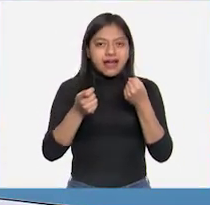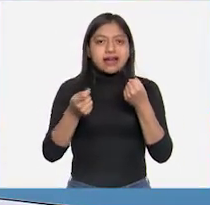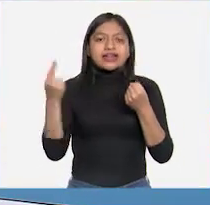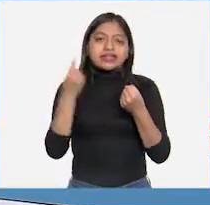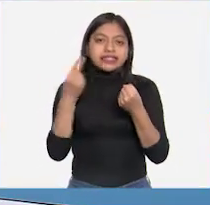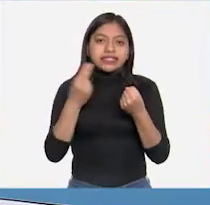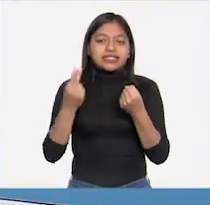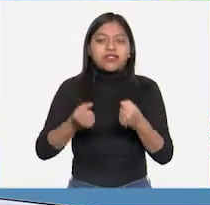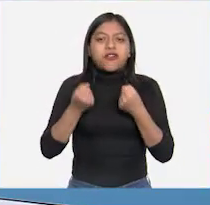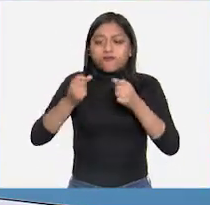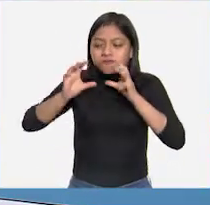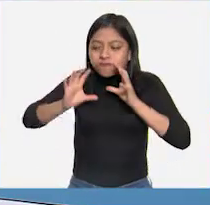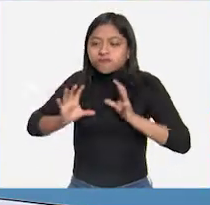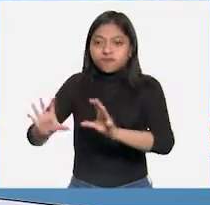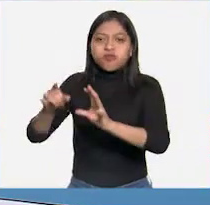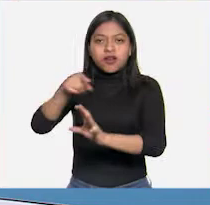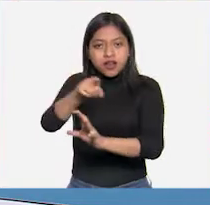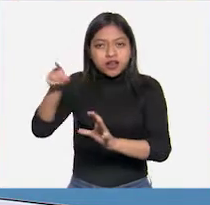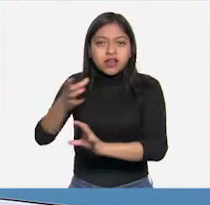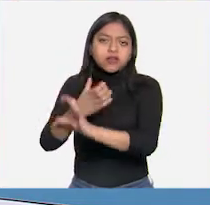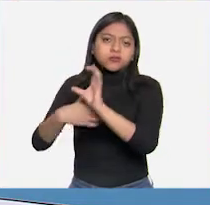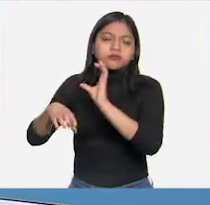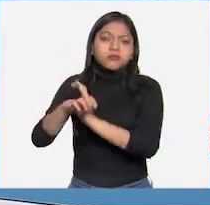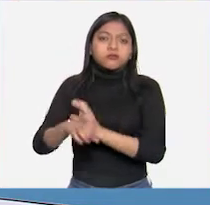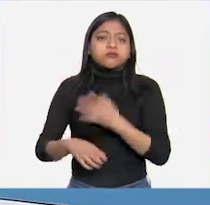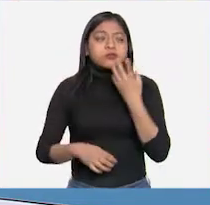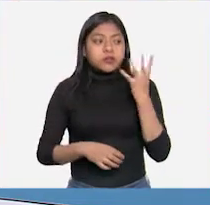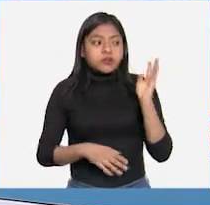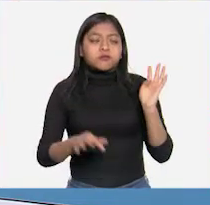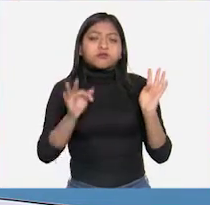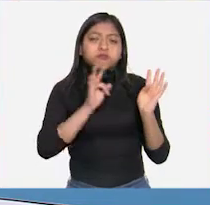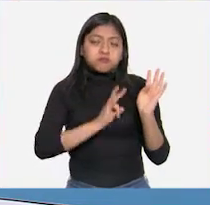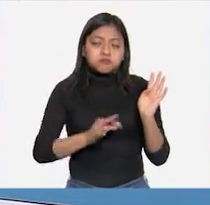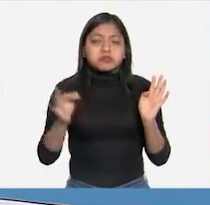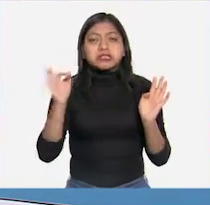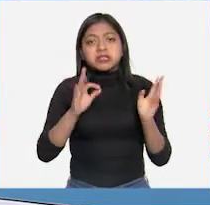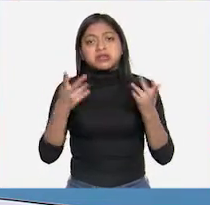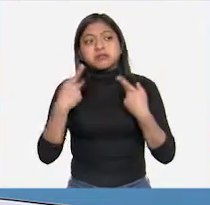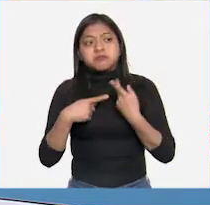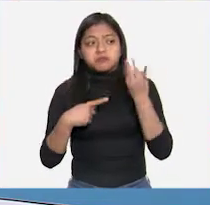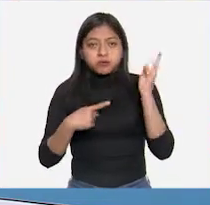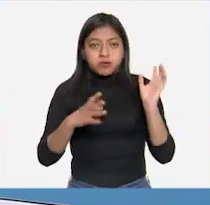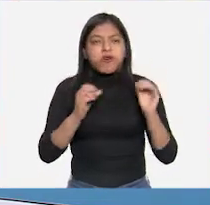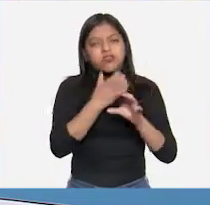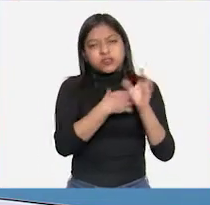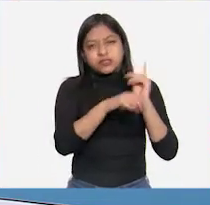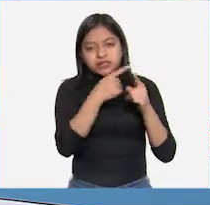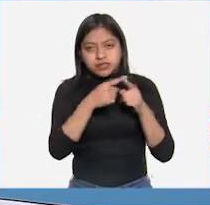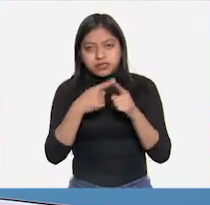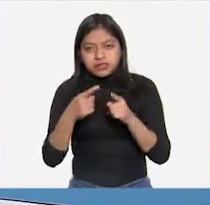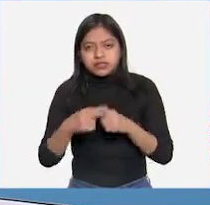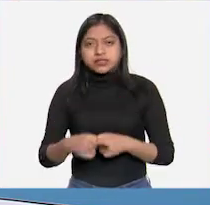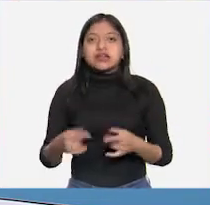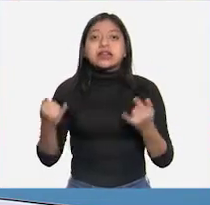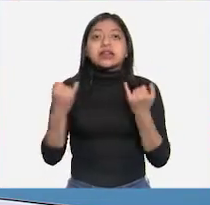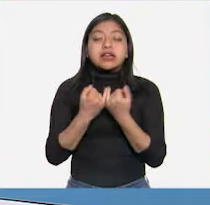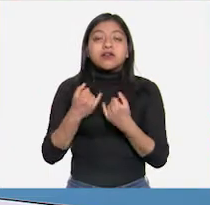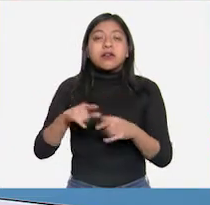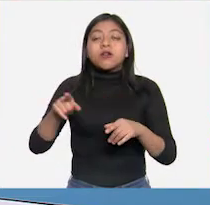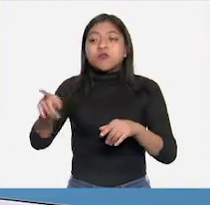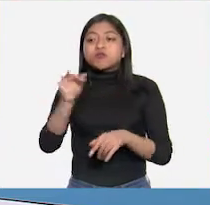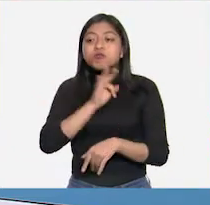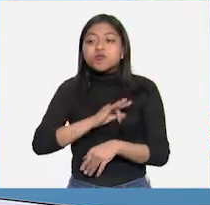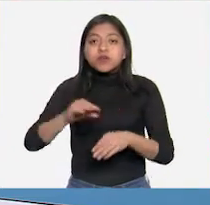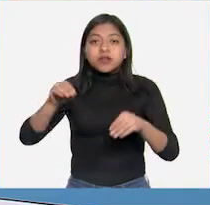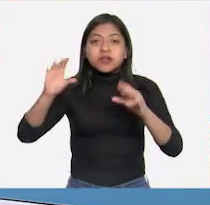de los objetos, incluyendo a las personas y algunos de sus efectos son el movimiento, la deformación y